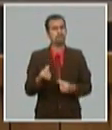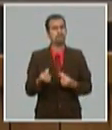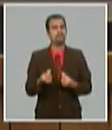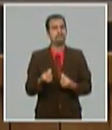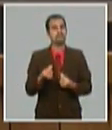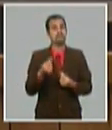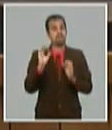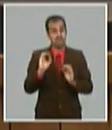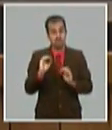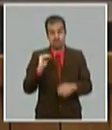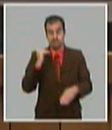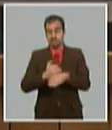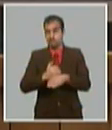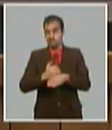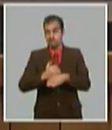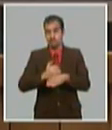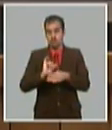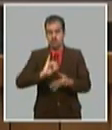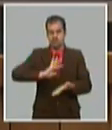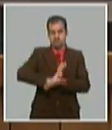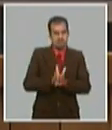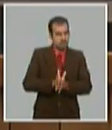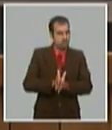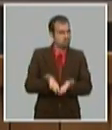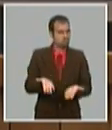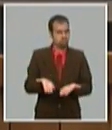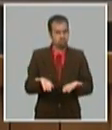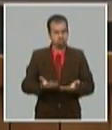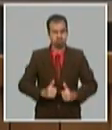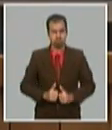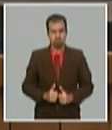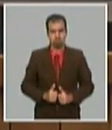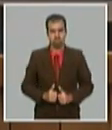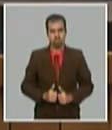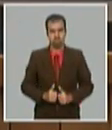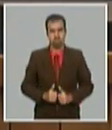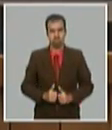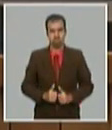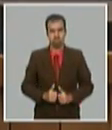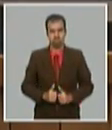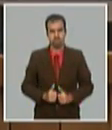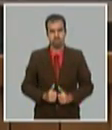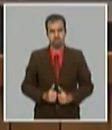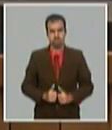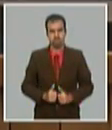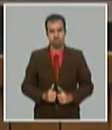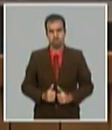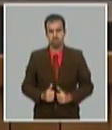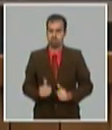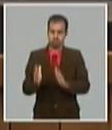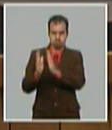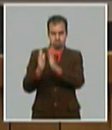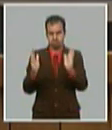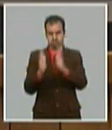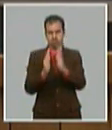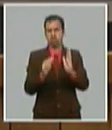para la presión que nos hicieron y se contrajo en el cuarto trimestre del 2019 un 2,1%